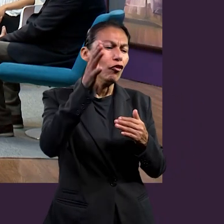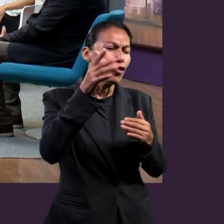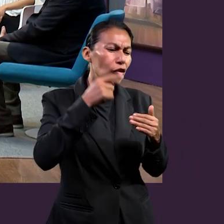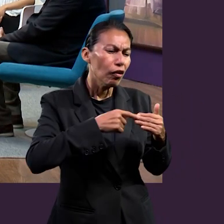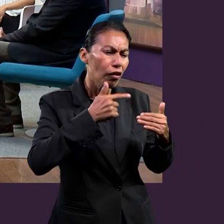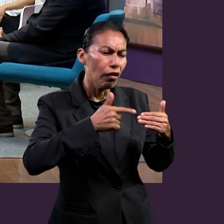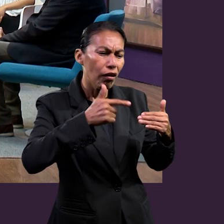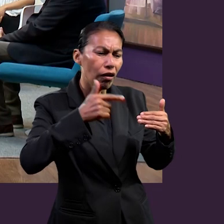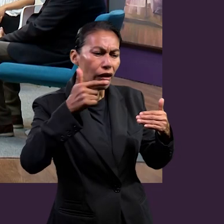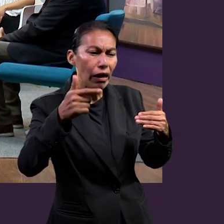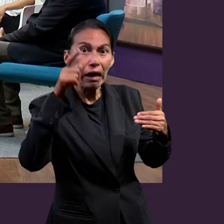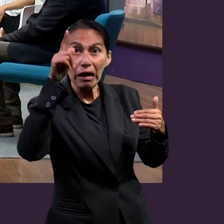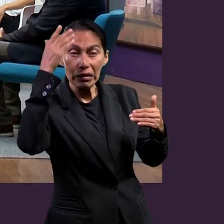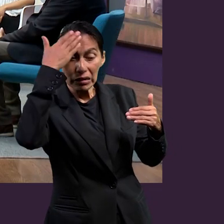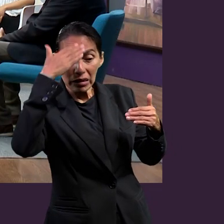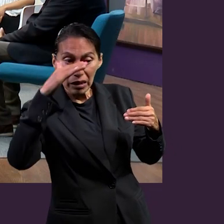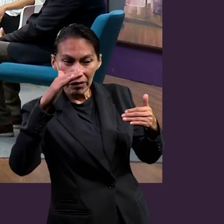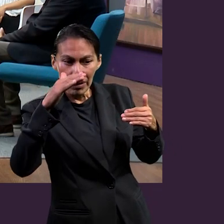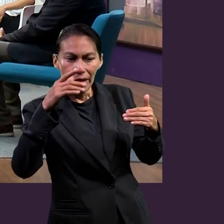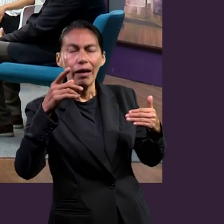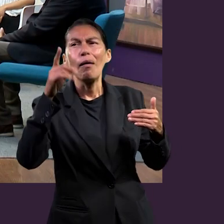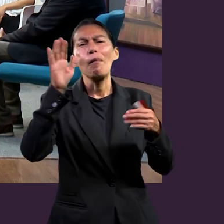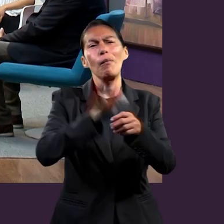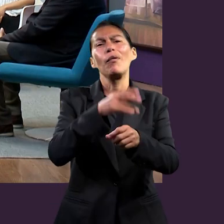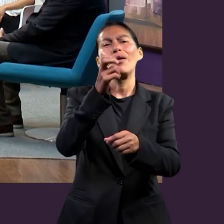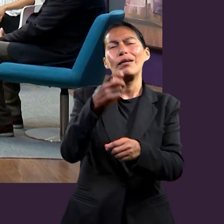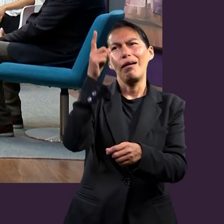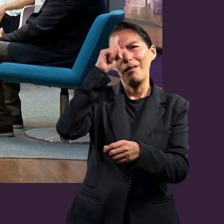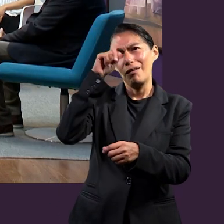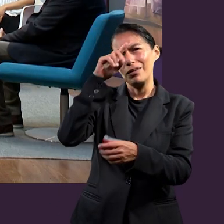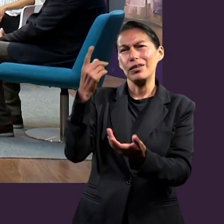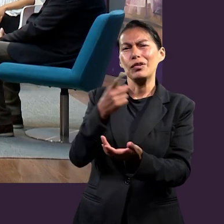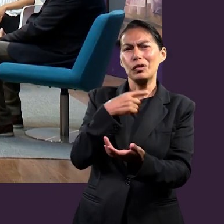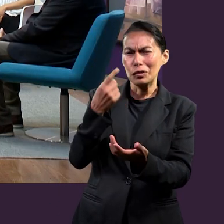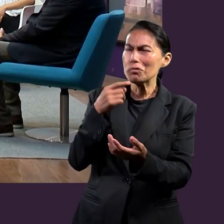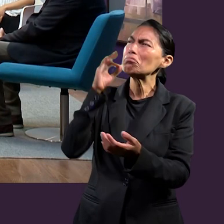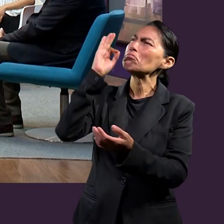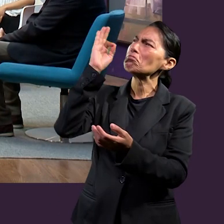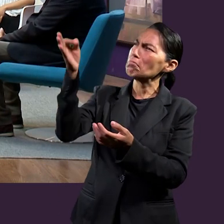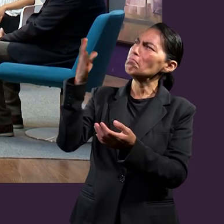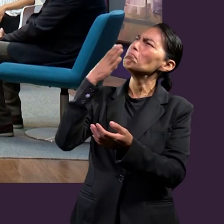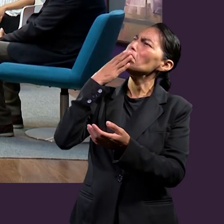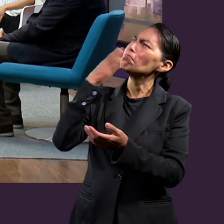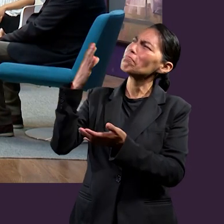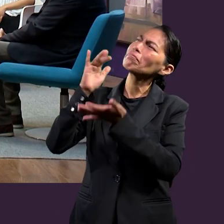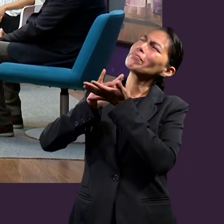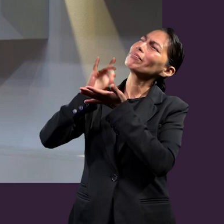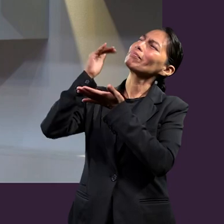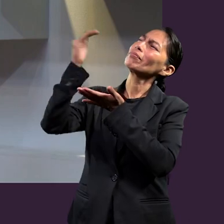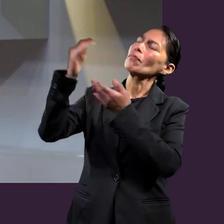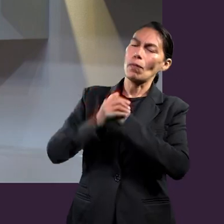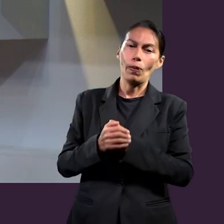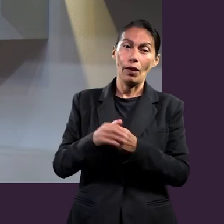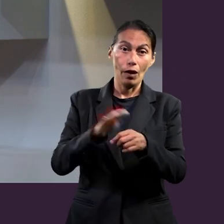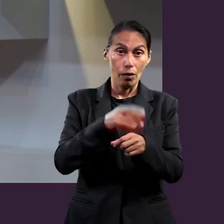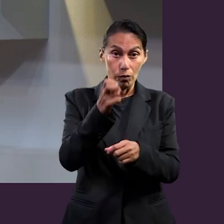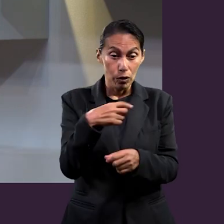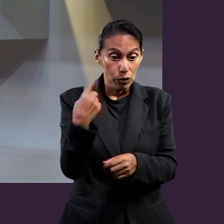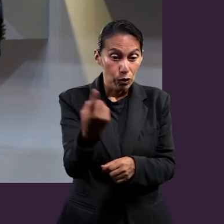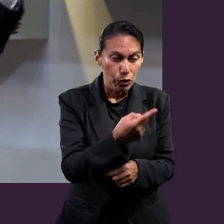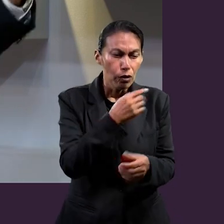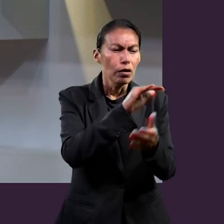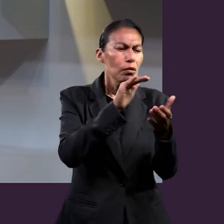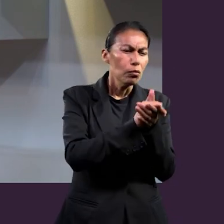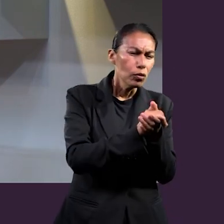Entonces, yo creo que lo que tú mencionas y este asunto del sometimiento es muy importante, tanto en las familias, para que todos seamos felices, aceptar nuestro